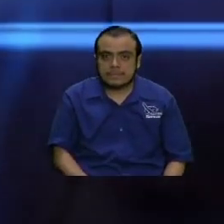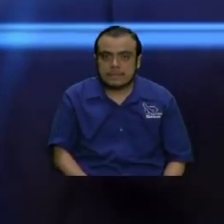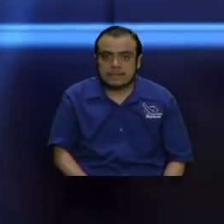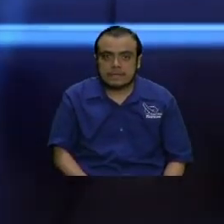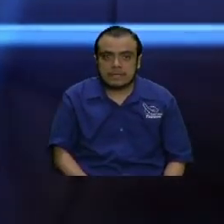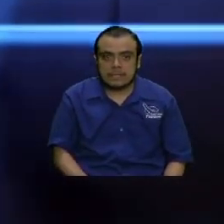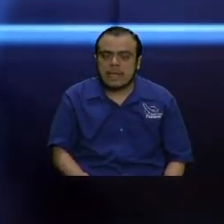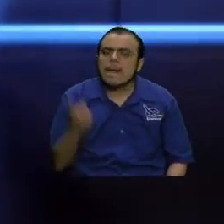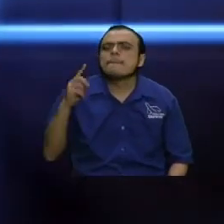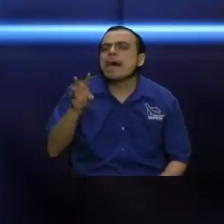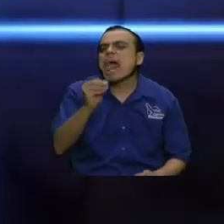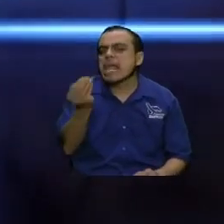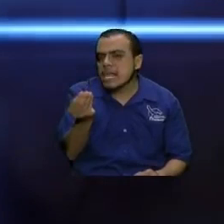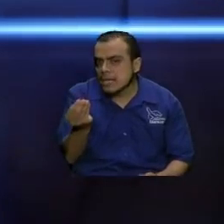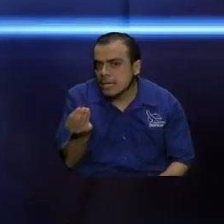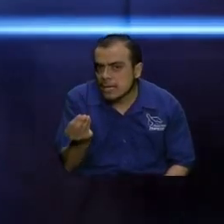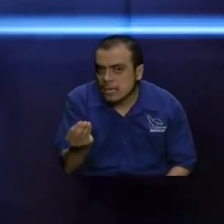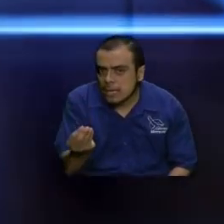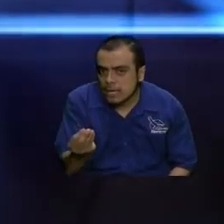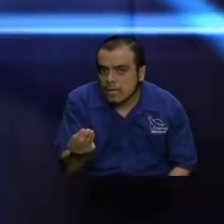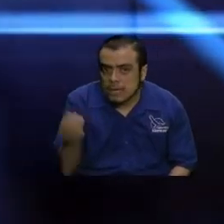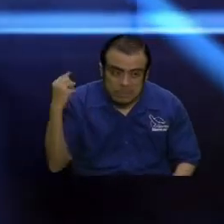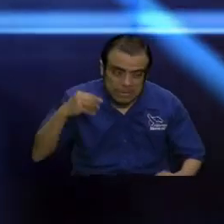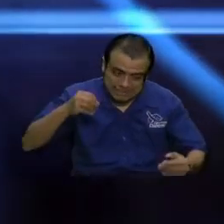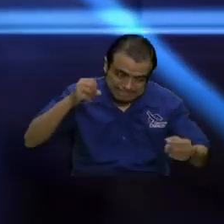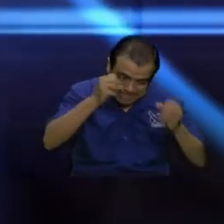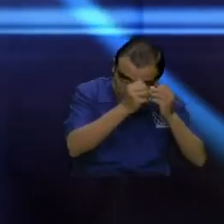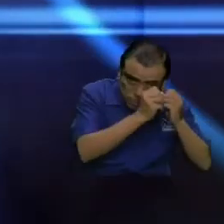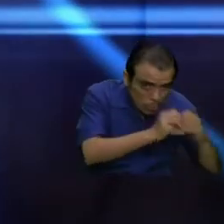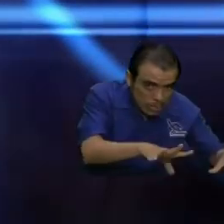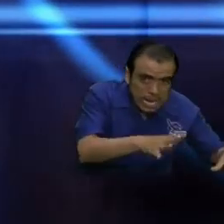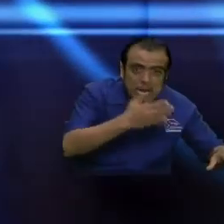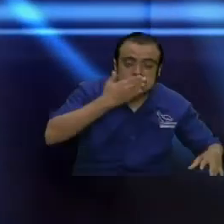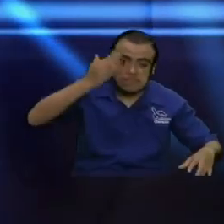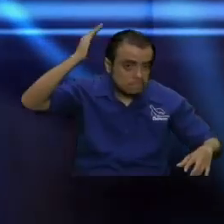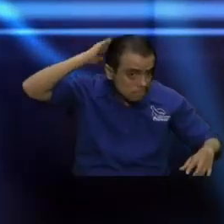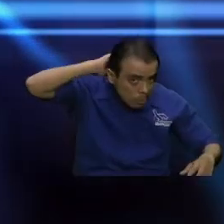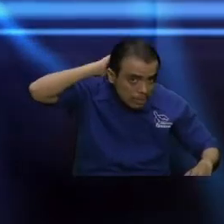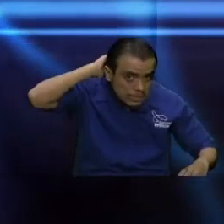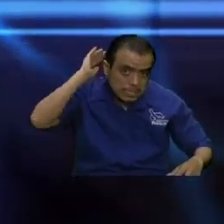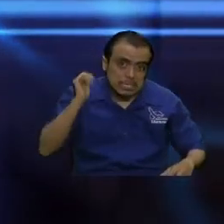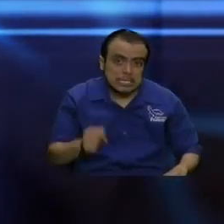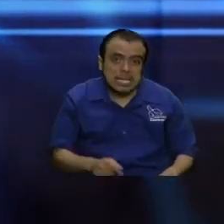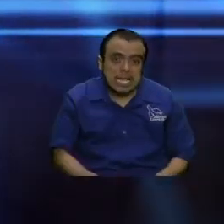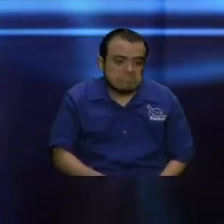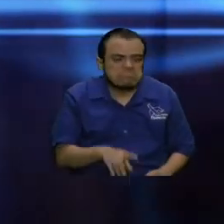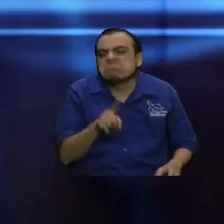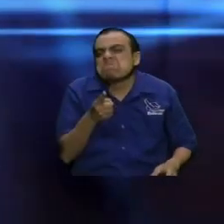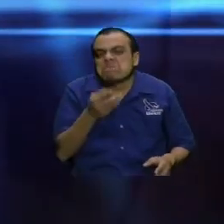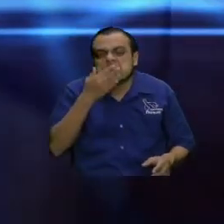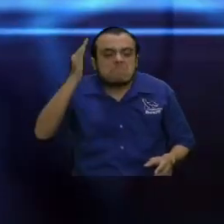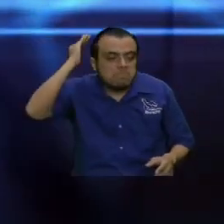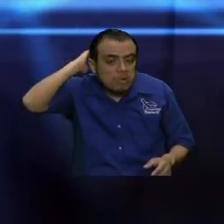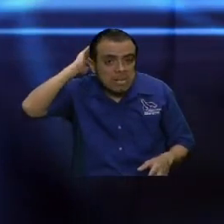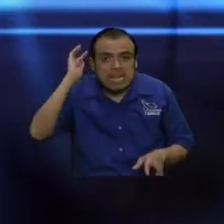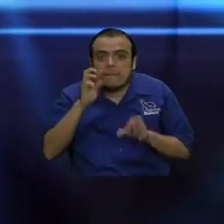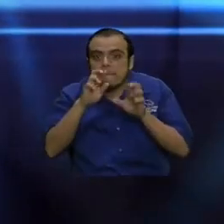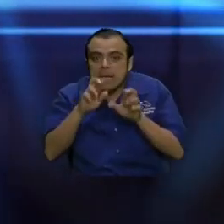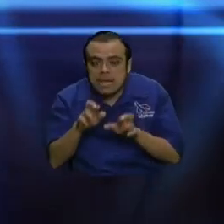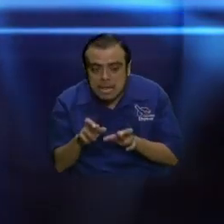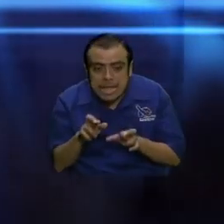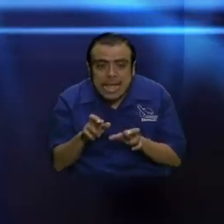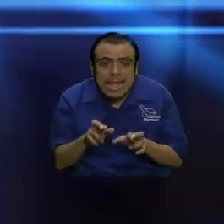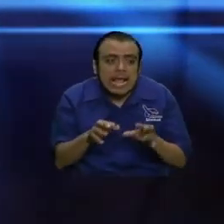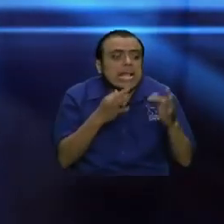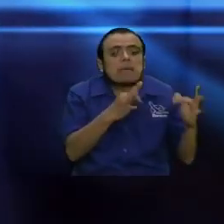esto para qué para combatir a los hipócritas quiénes son los hipócritas los que se prestan a